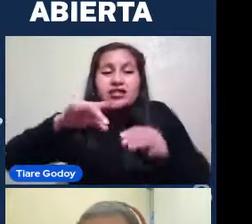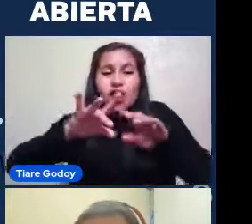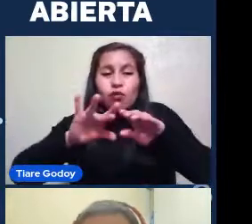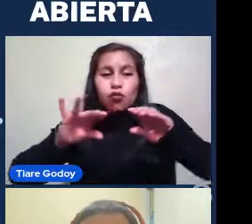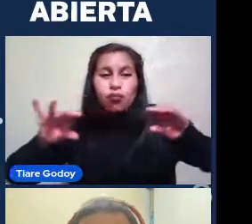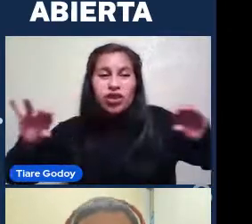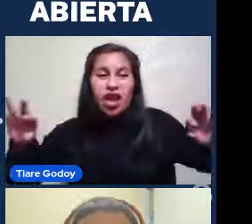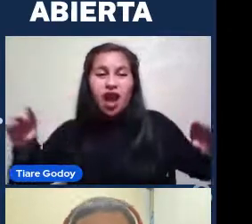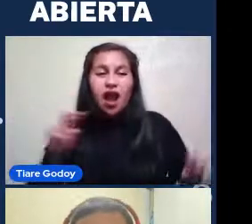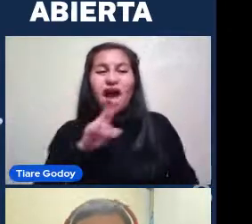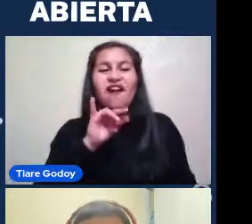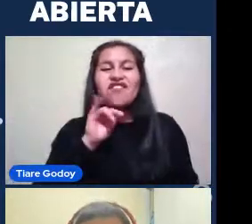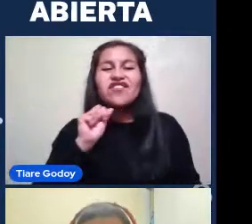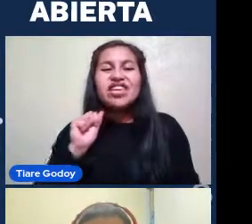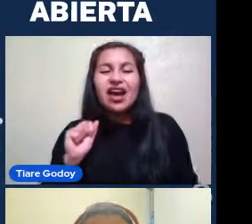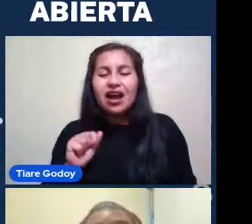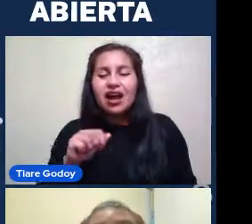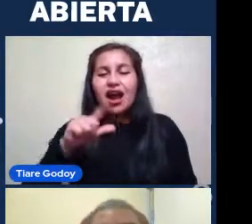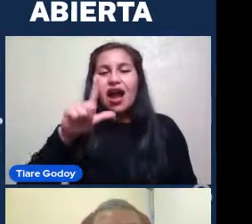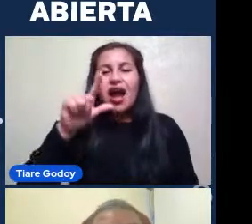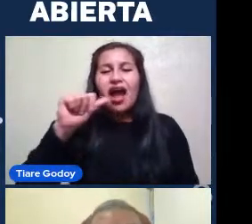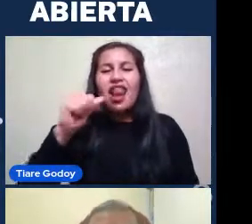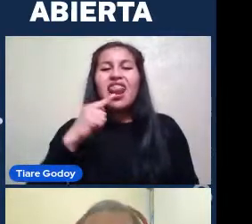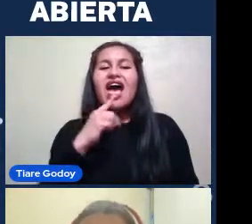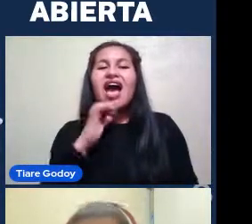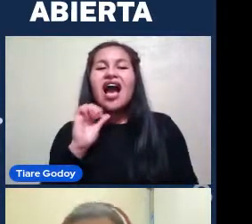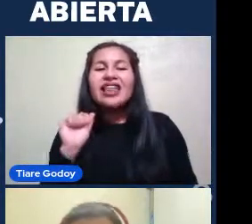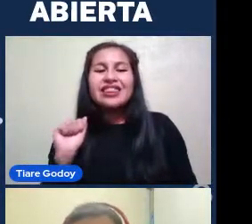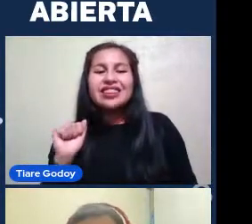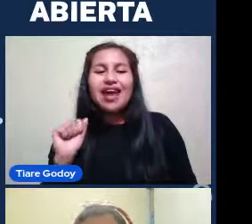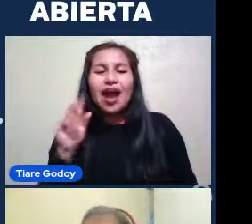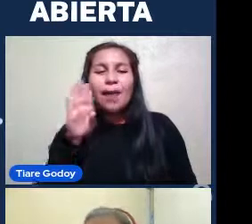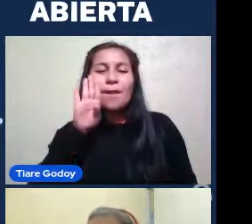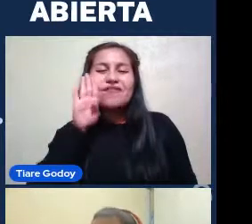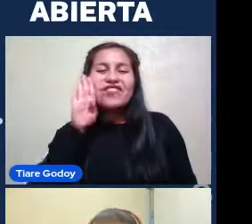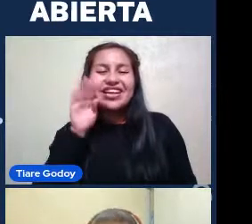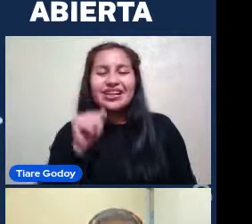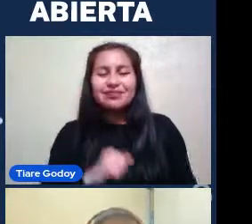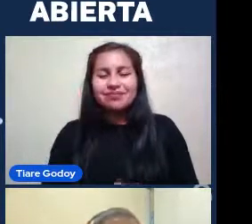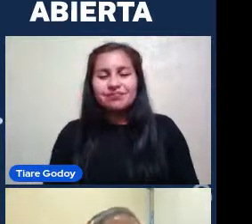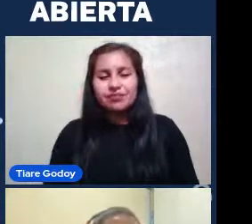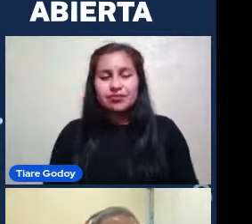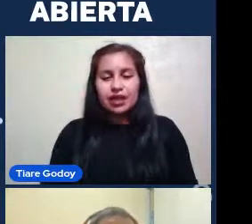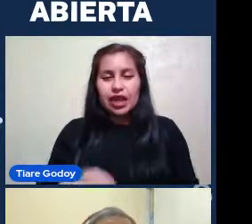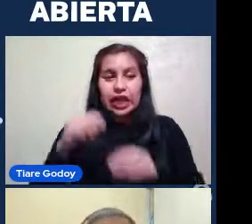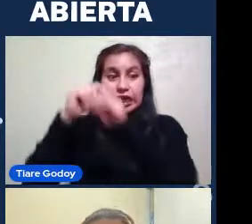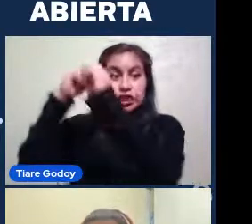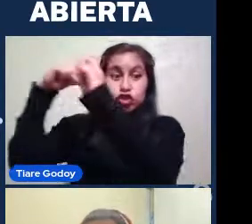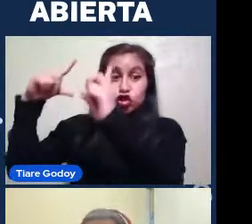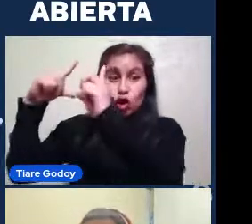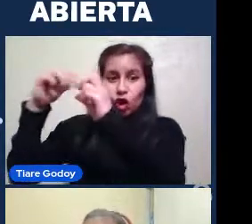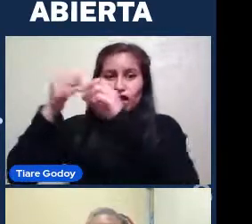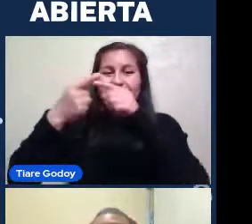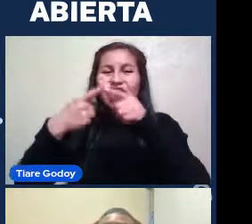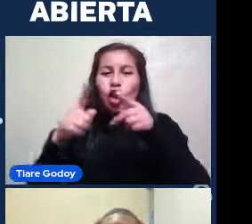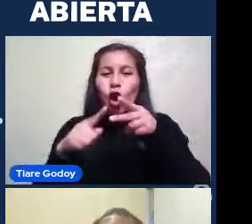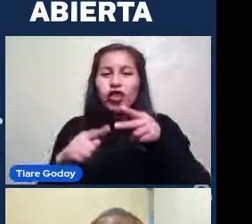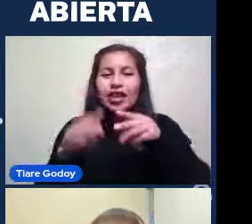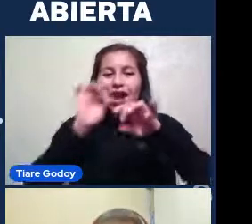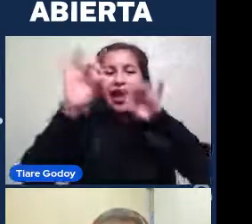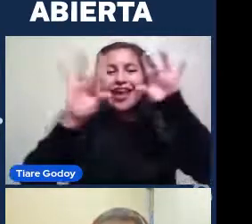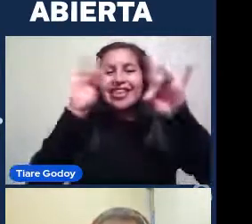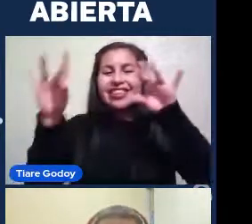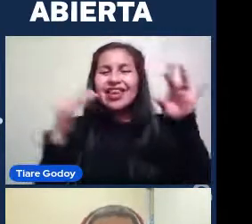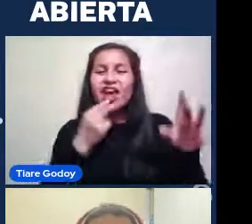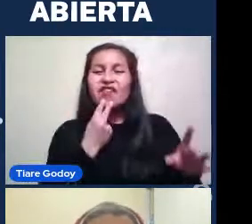grupo En el que Clasificamos A las galaxias O sea Son galaxias Espirales Y el sol Junto con Muchas otras Estrellas Vive en uno De